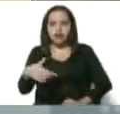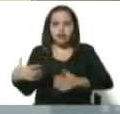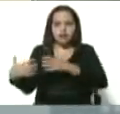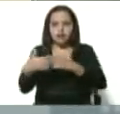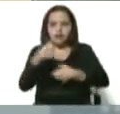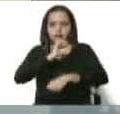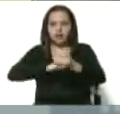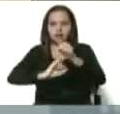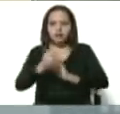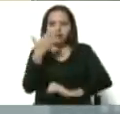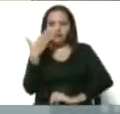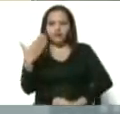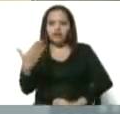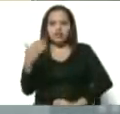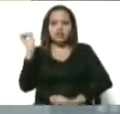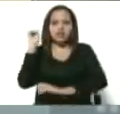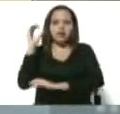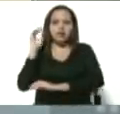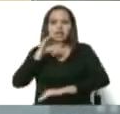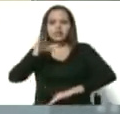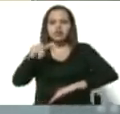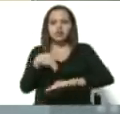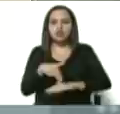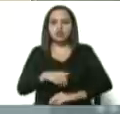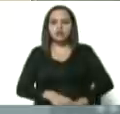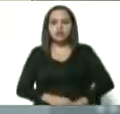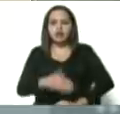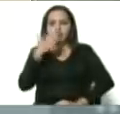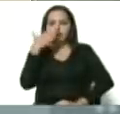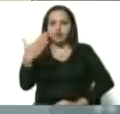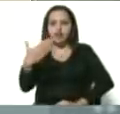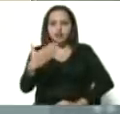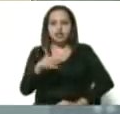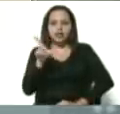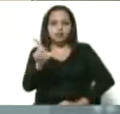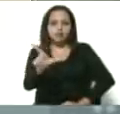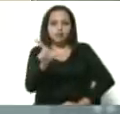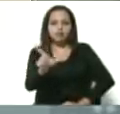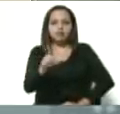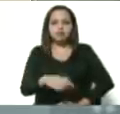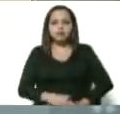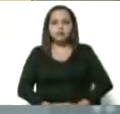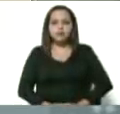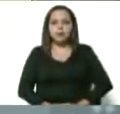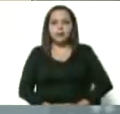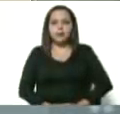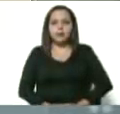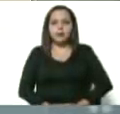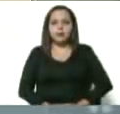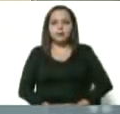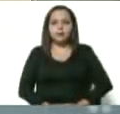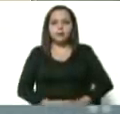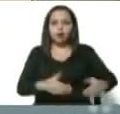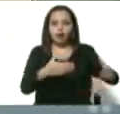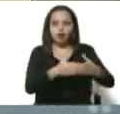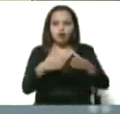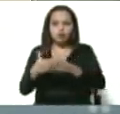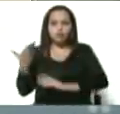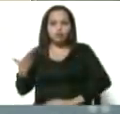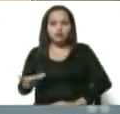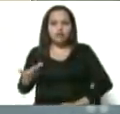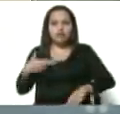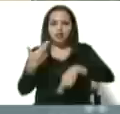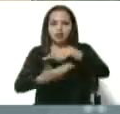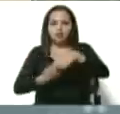al frente de la Asamblea Nacional Constituyente, al frente del Partido Socialista Unido de Venezuela como cuadro fundamental de la revolución